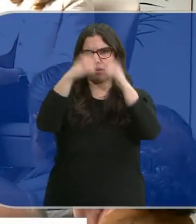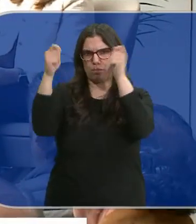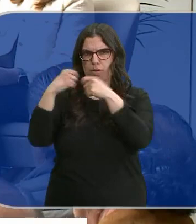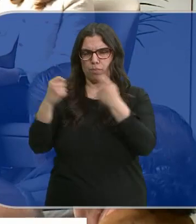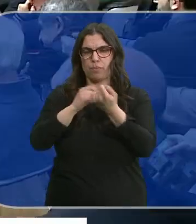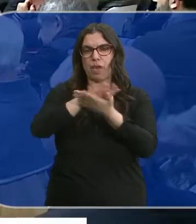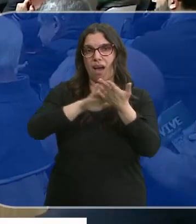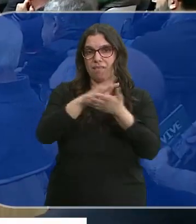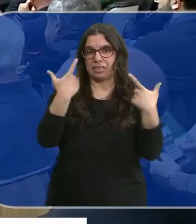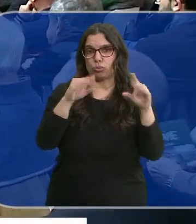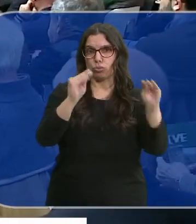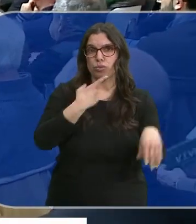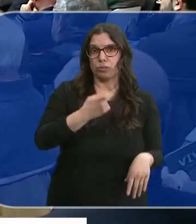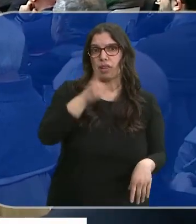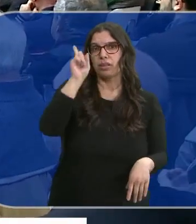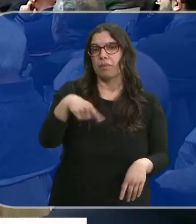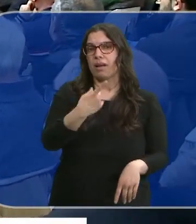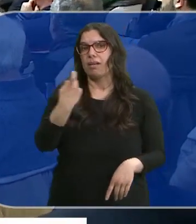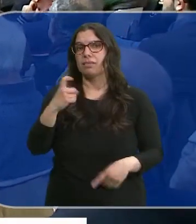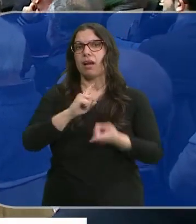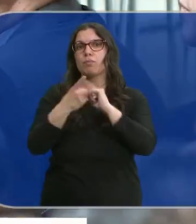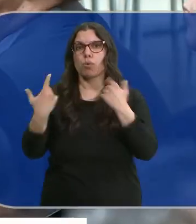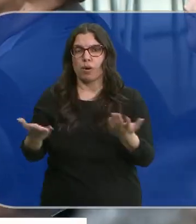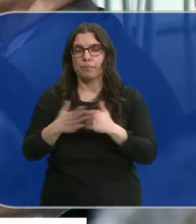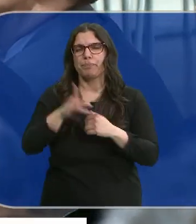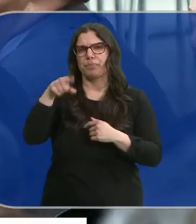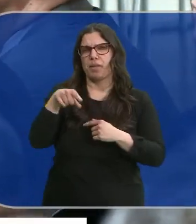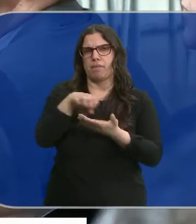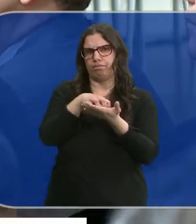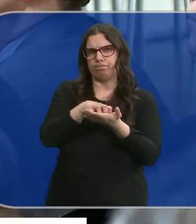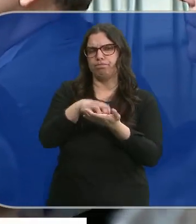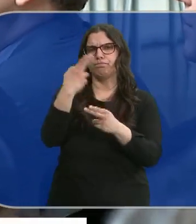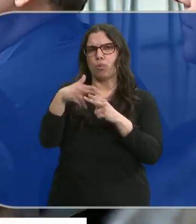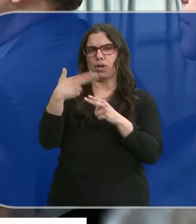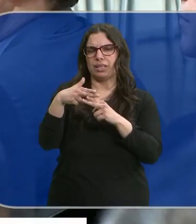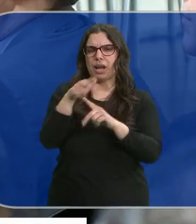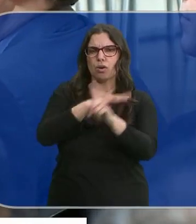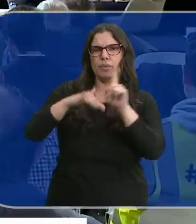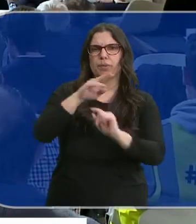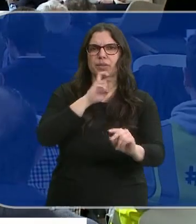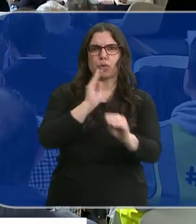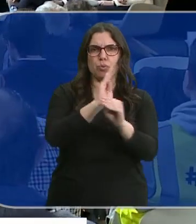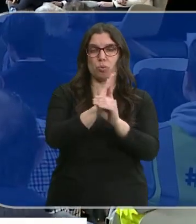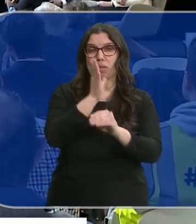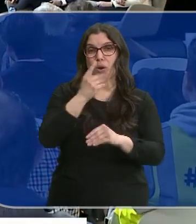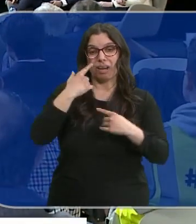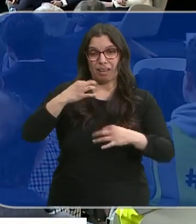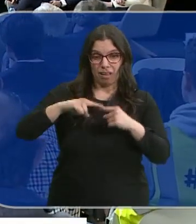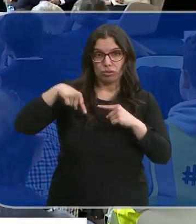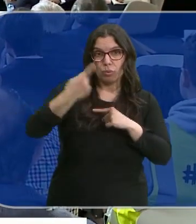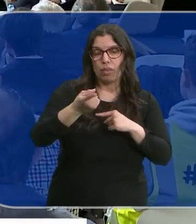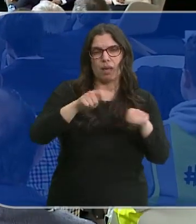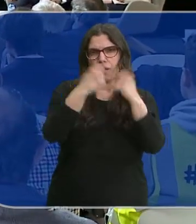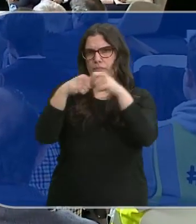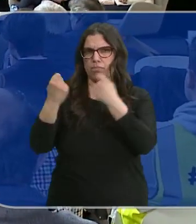dificultades del sector y de los cambios que necesita. Aquí también se han cuestionado las políticas ecologistas porque consideran que están destruyendo al sector